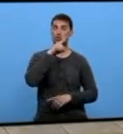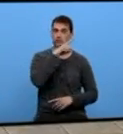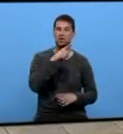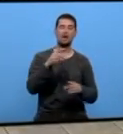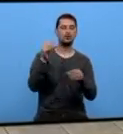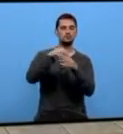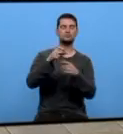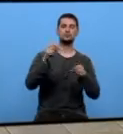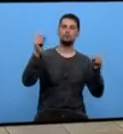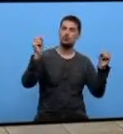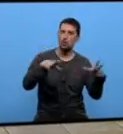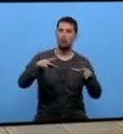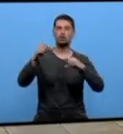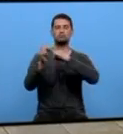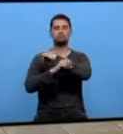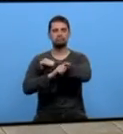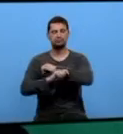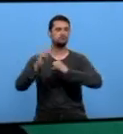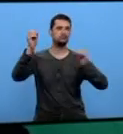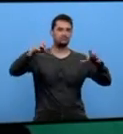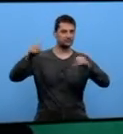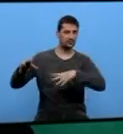ilusión e trucos, incluso cun mago móvil.